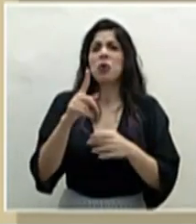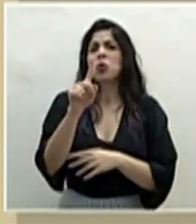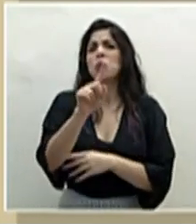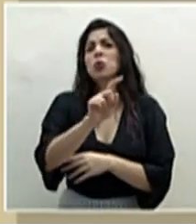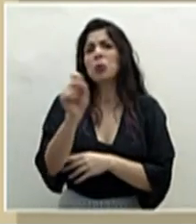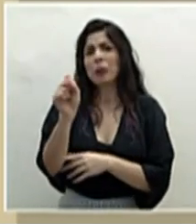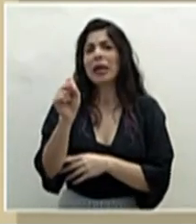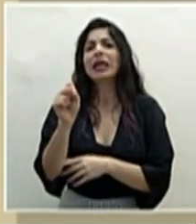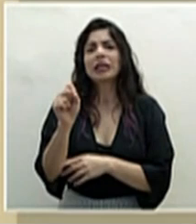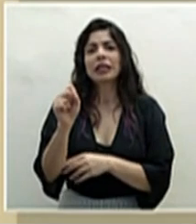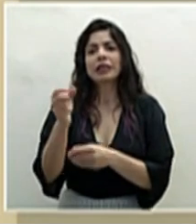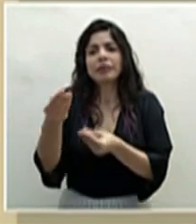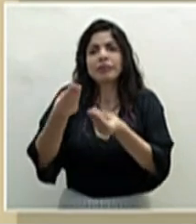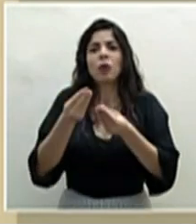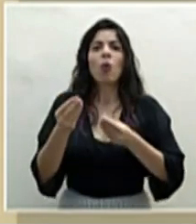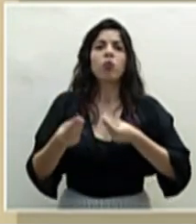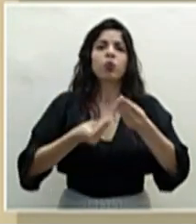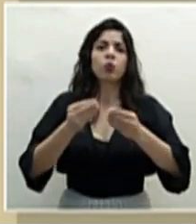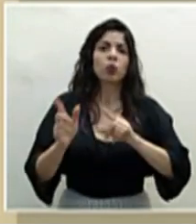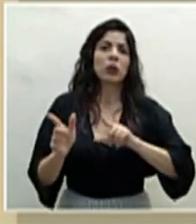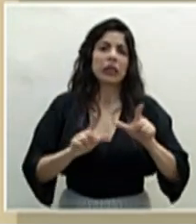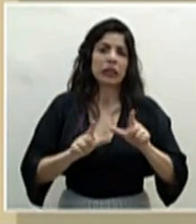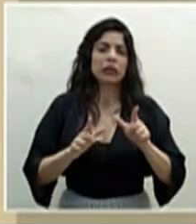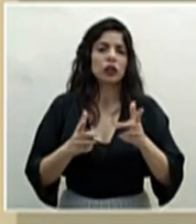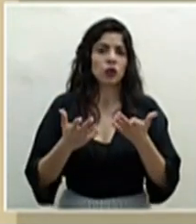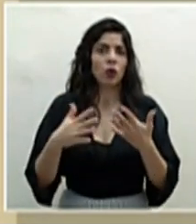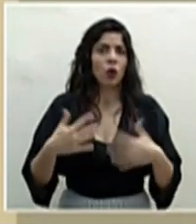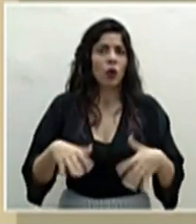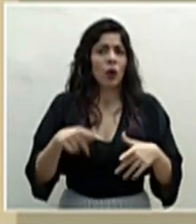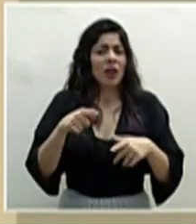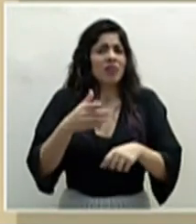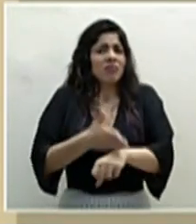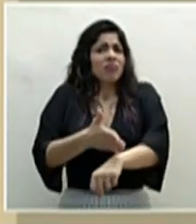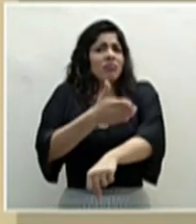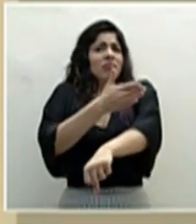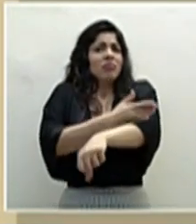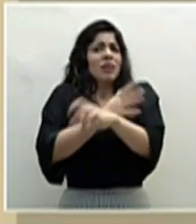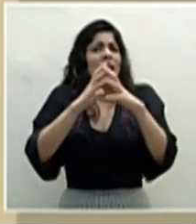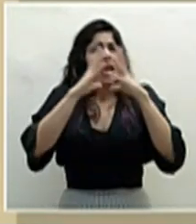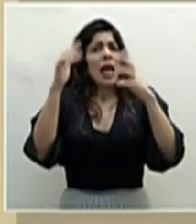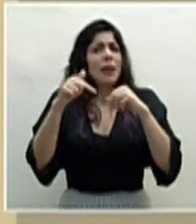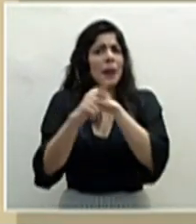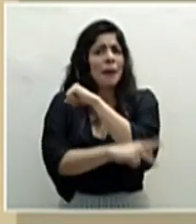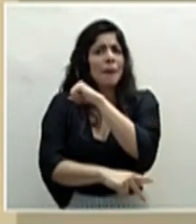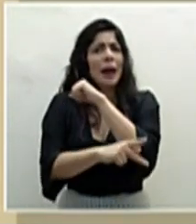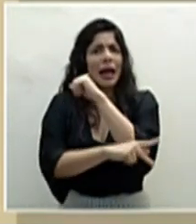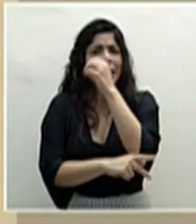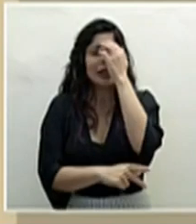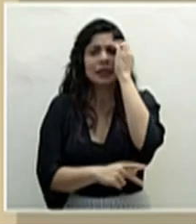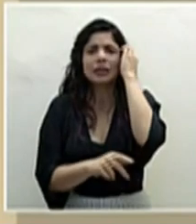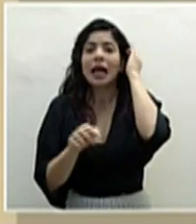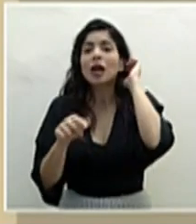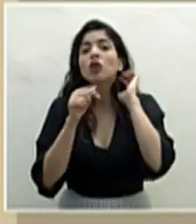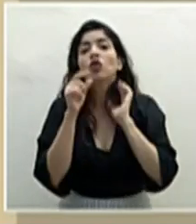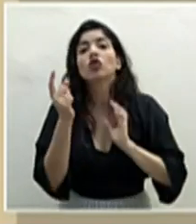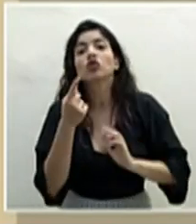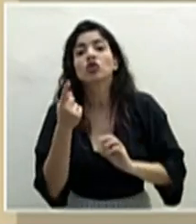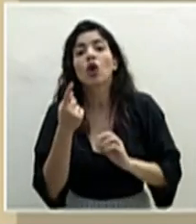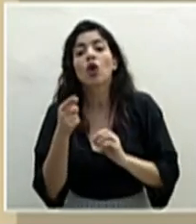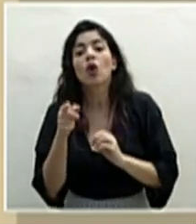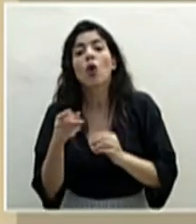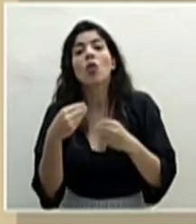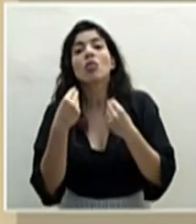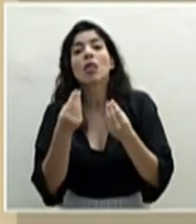mes de tener producto. Eso es un gran avance país y esto no sólo tiene un